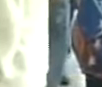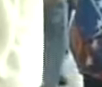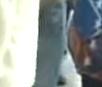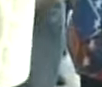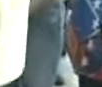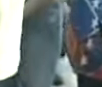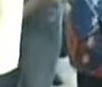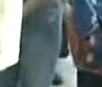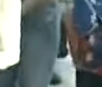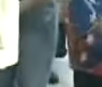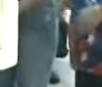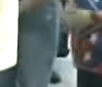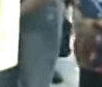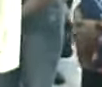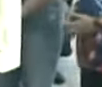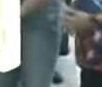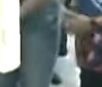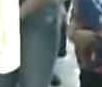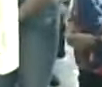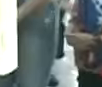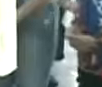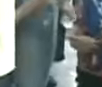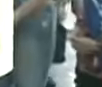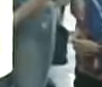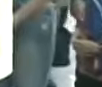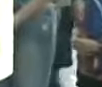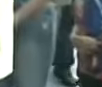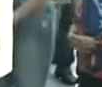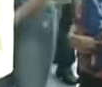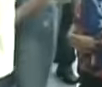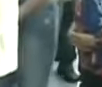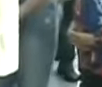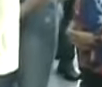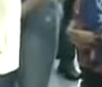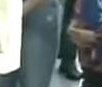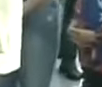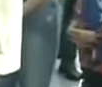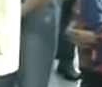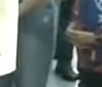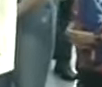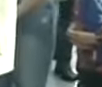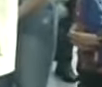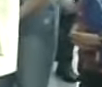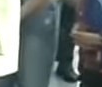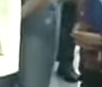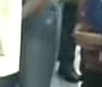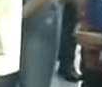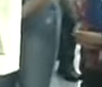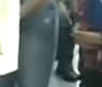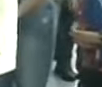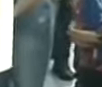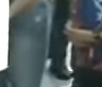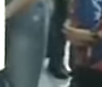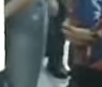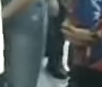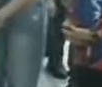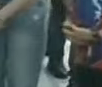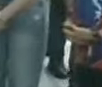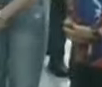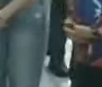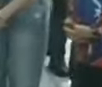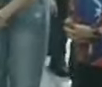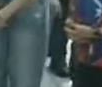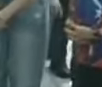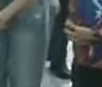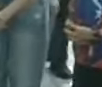revolucionaria y a no retroceder ni entregar el poder político a la extrema derecha que ha castigado al pueblo pidiendo sanciones a los